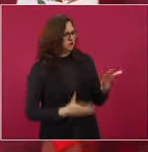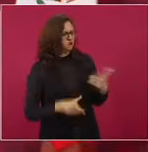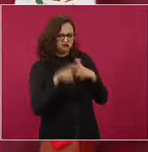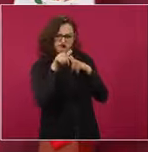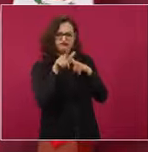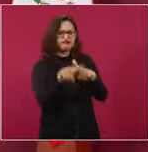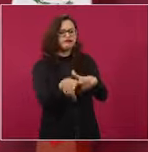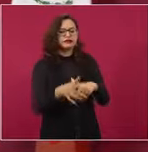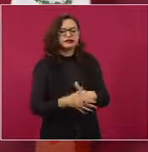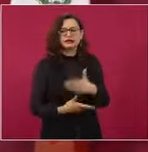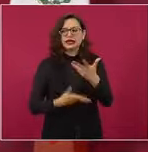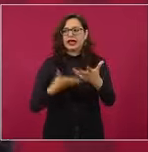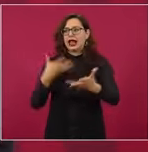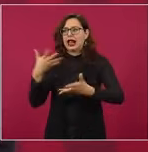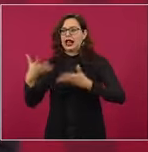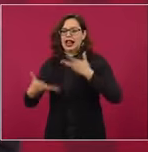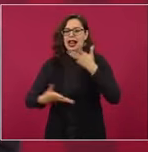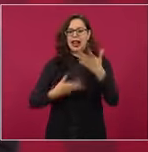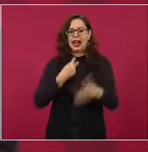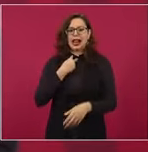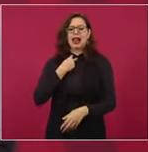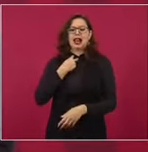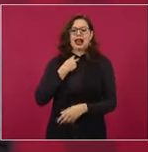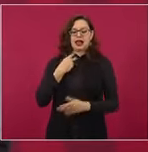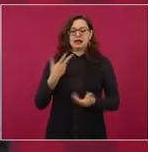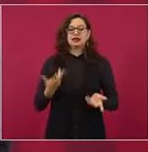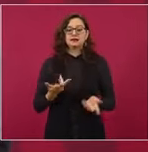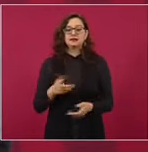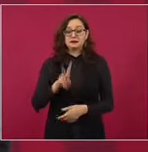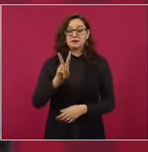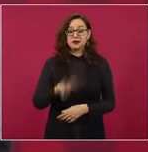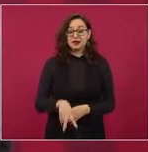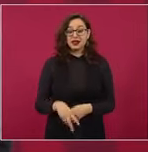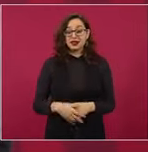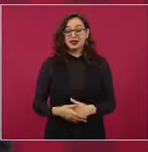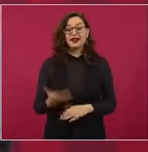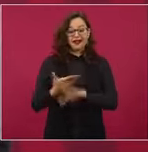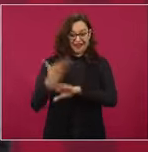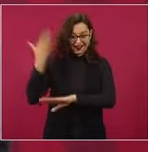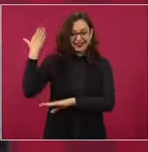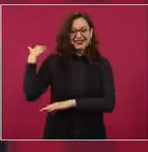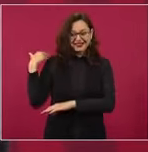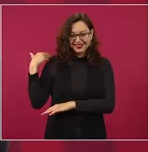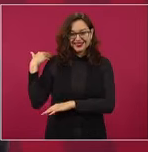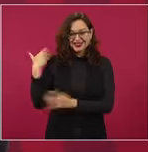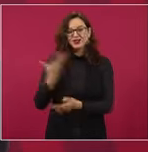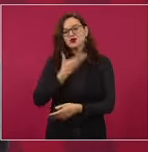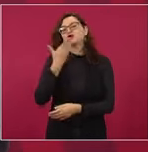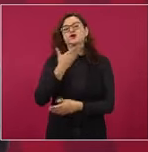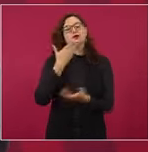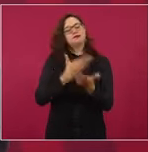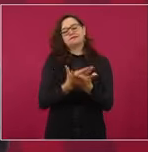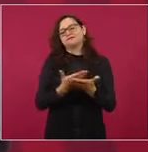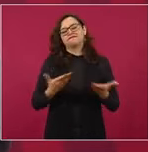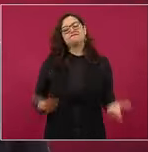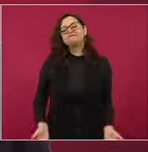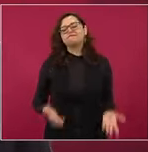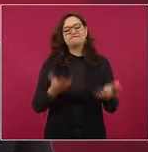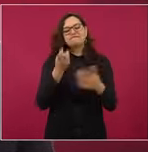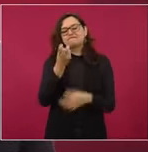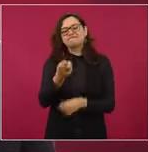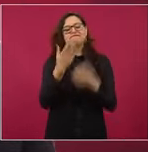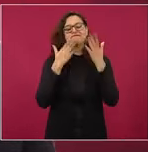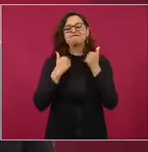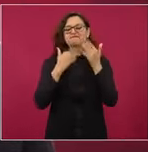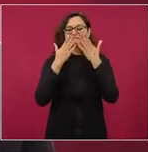Entonces, es algo totalmente nuevo y sí vamos a